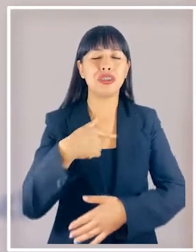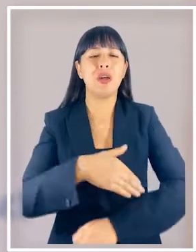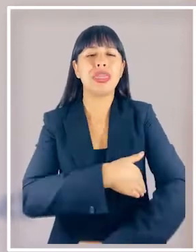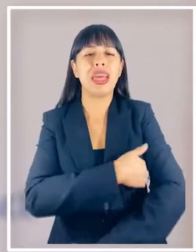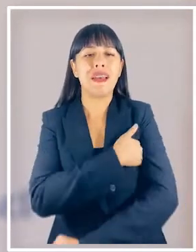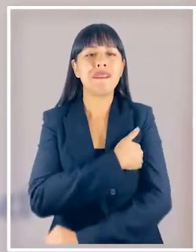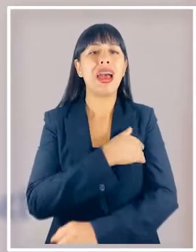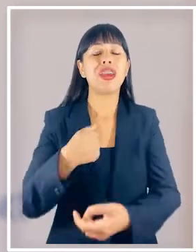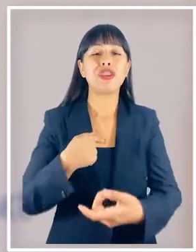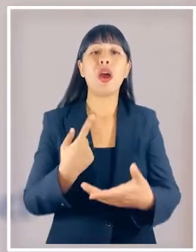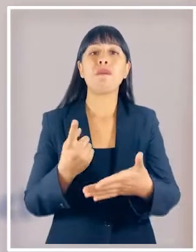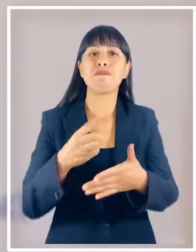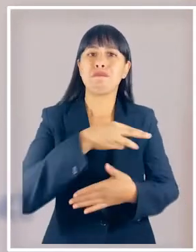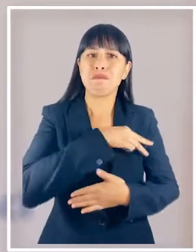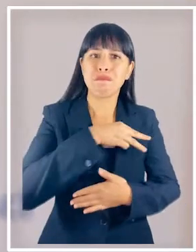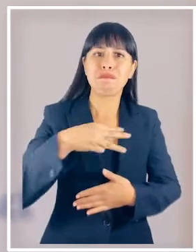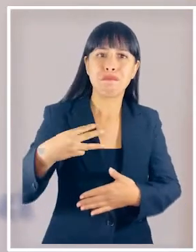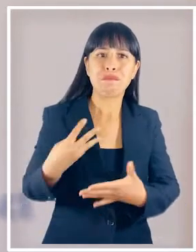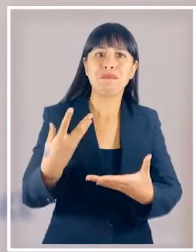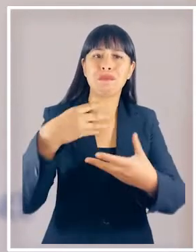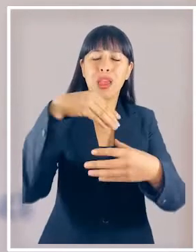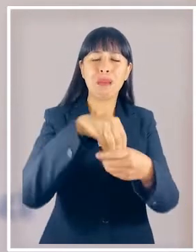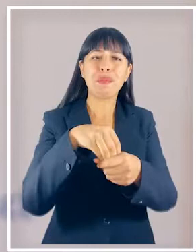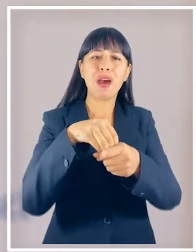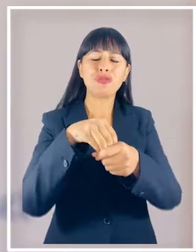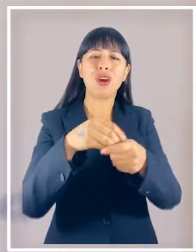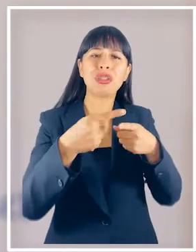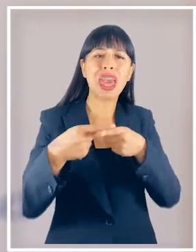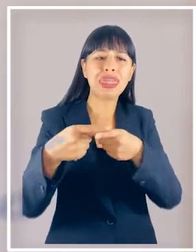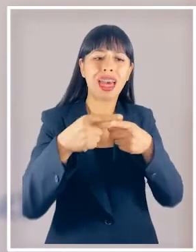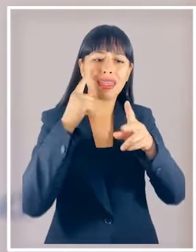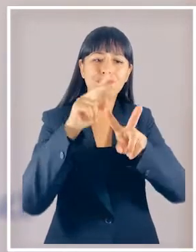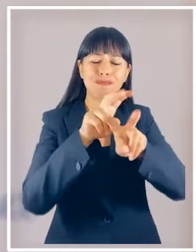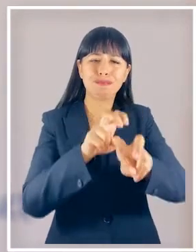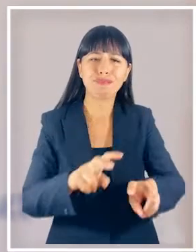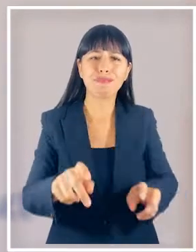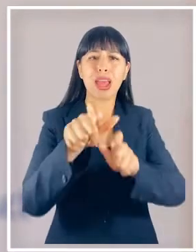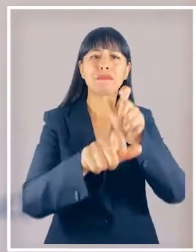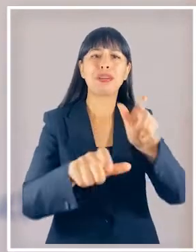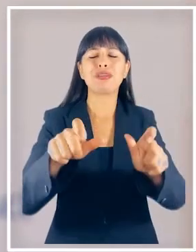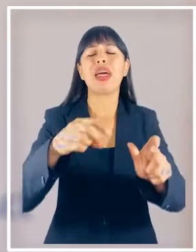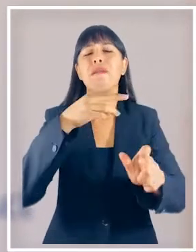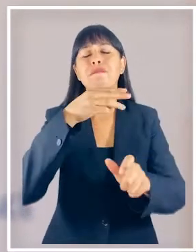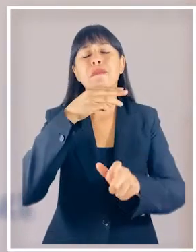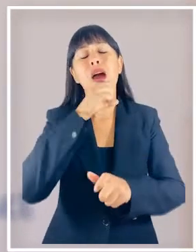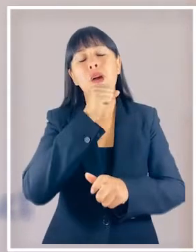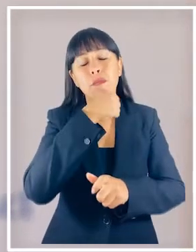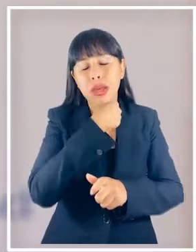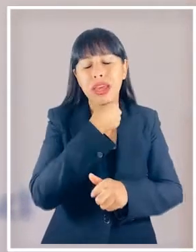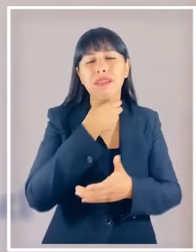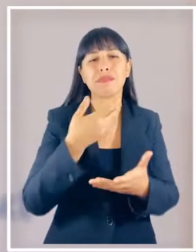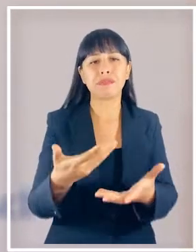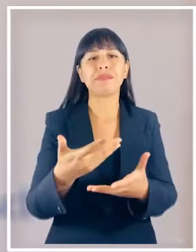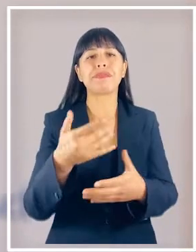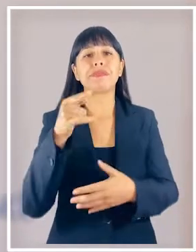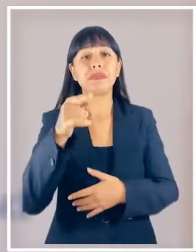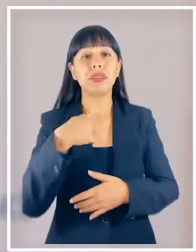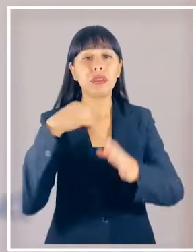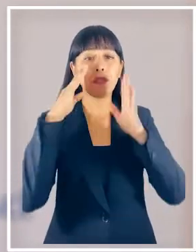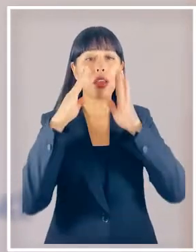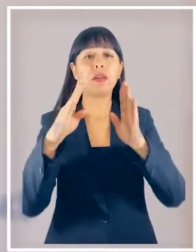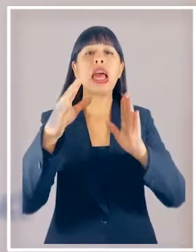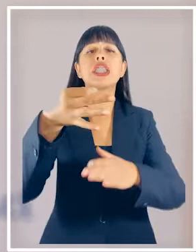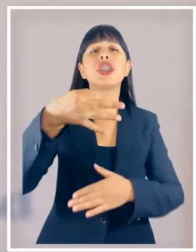miembro de la Sociedad de Geriatría y Gerontología de Chile y hoy vamos a abordar la temática de la soledad en las personas mayores